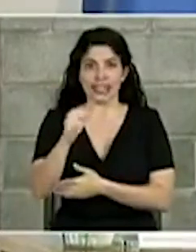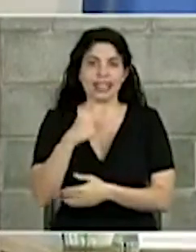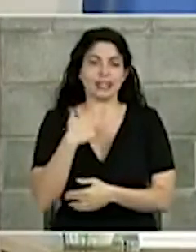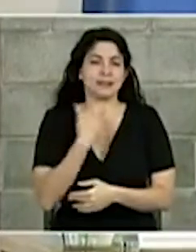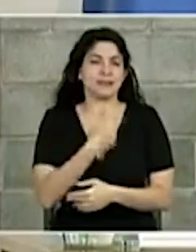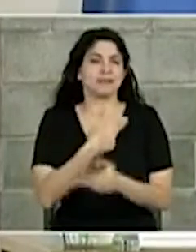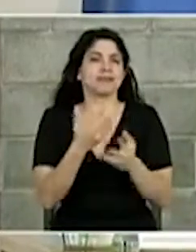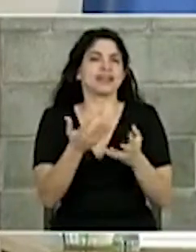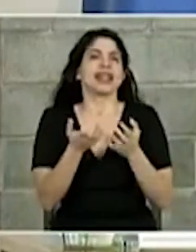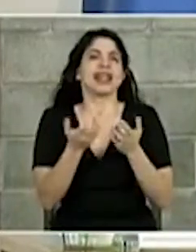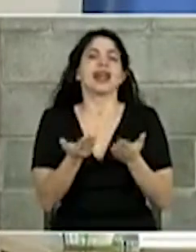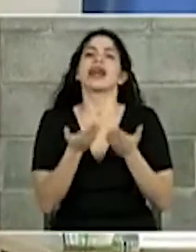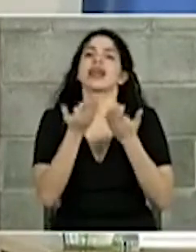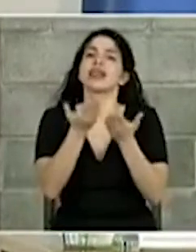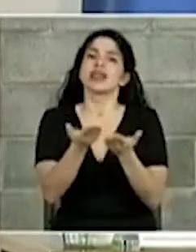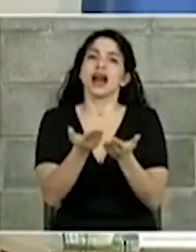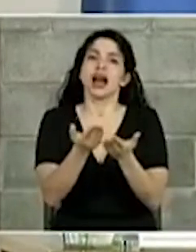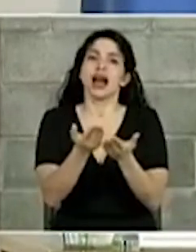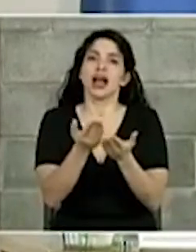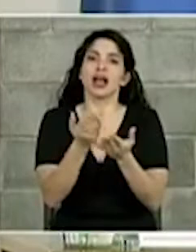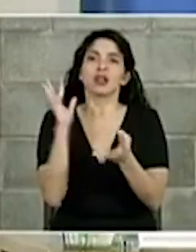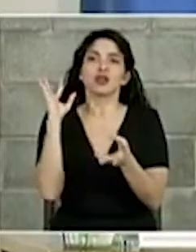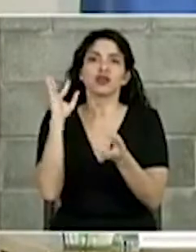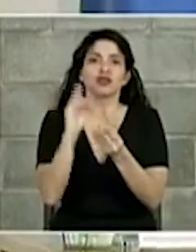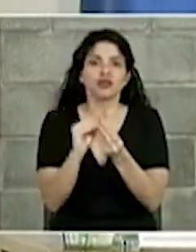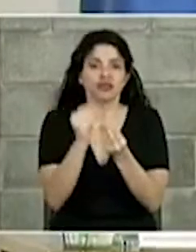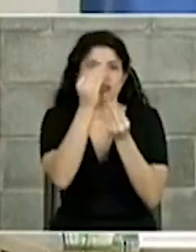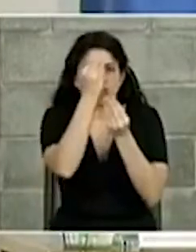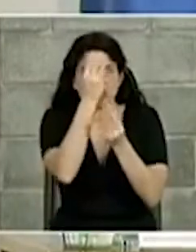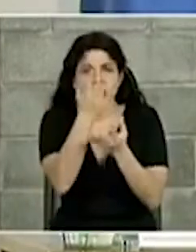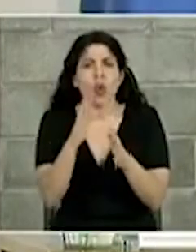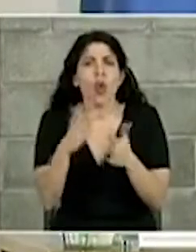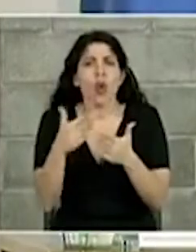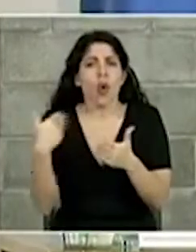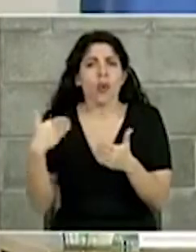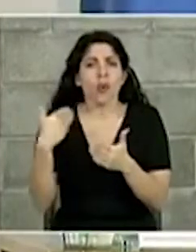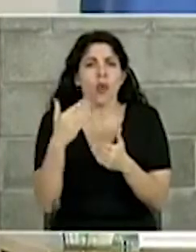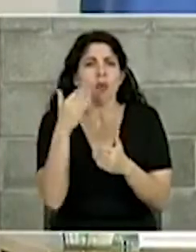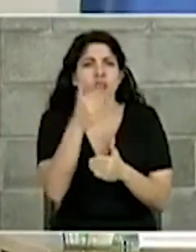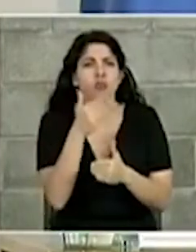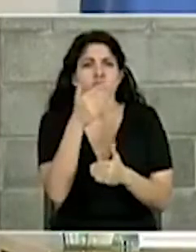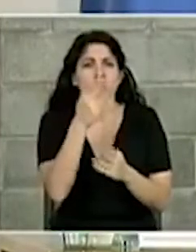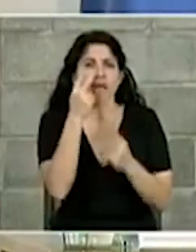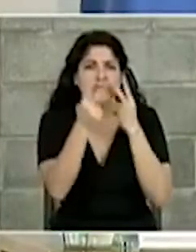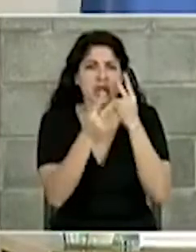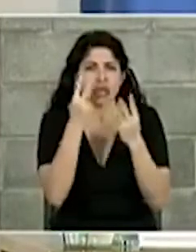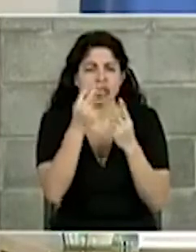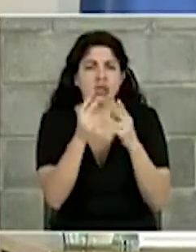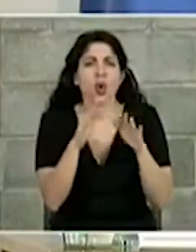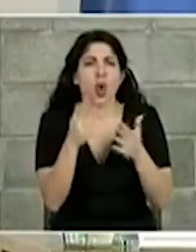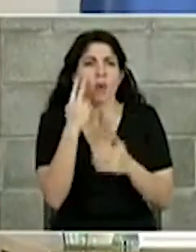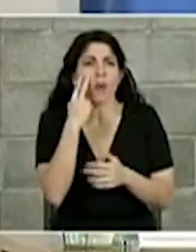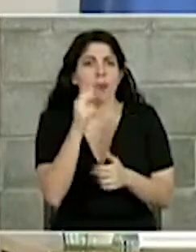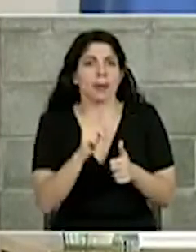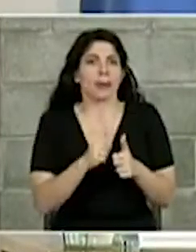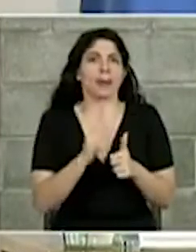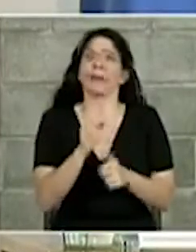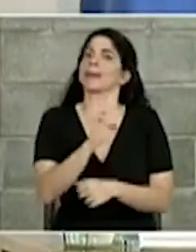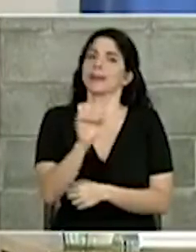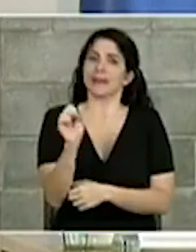queríamos darles un estatus de cómo ha estado la visitación, de cómo hemos visto este primer mes,